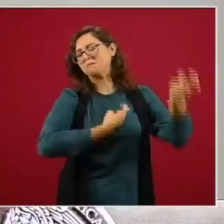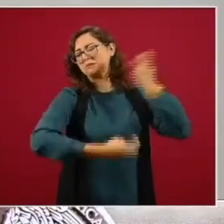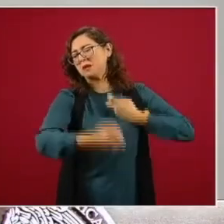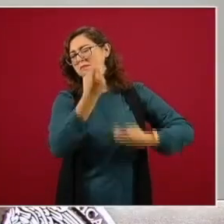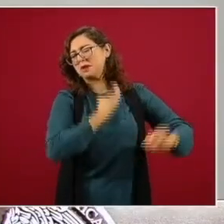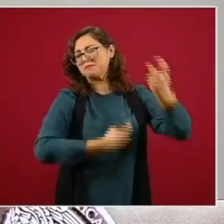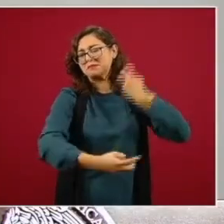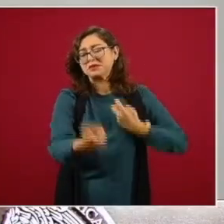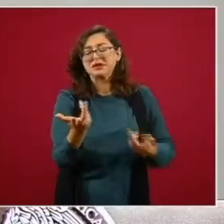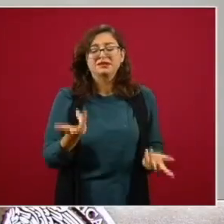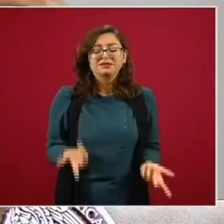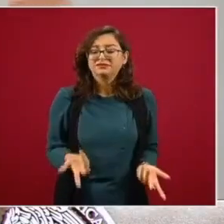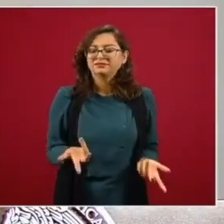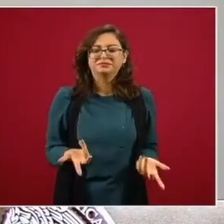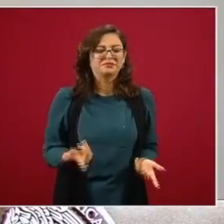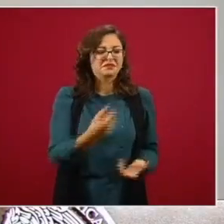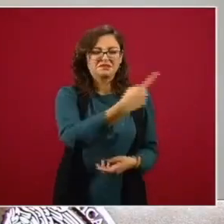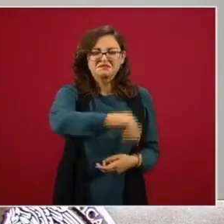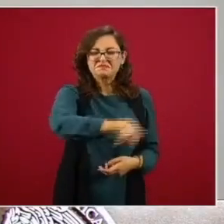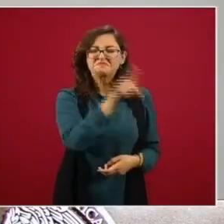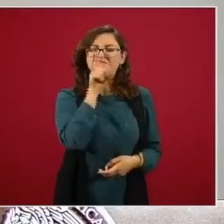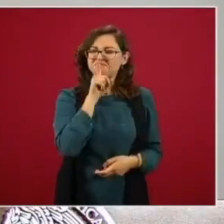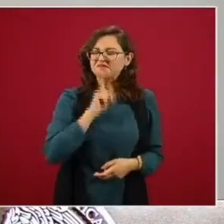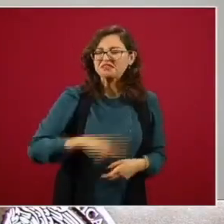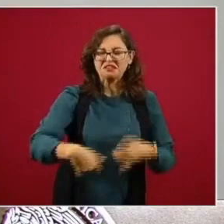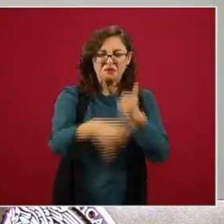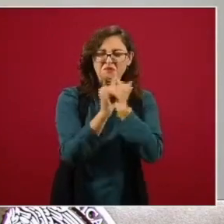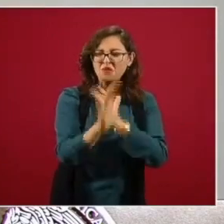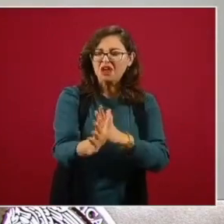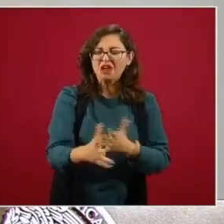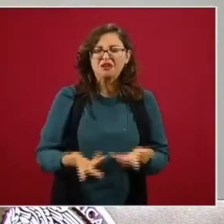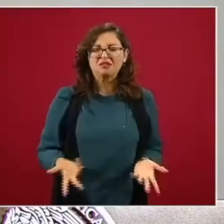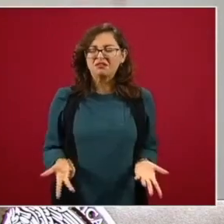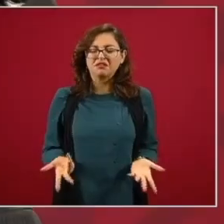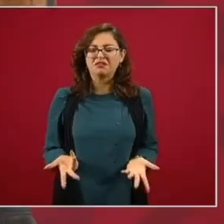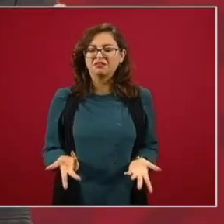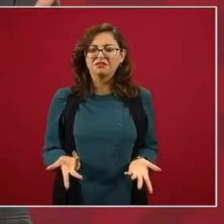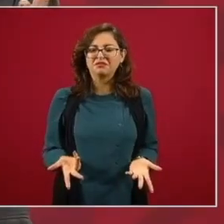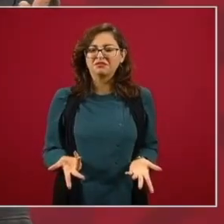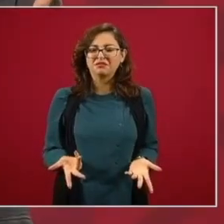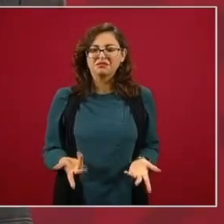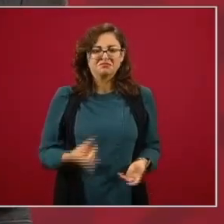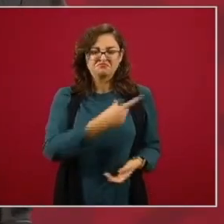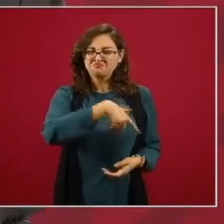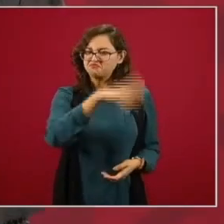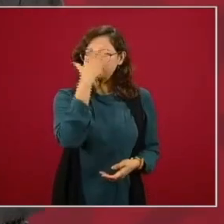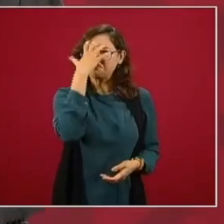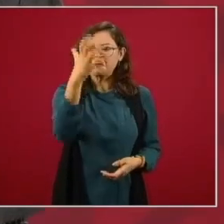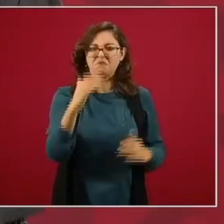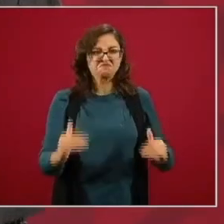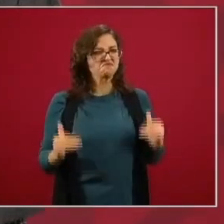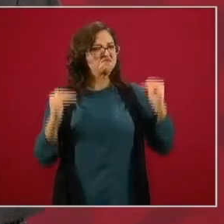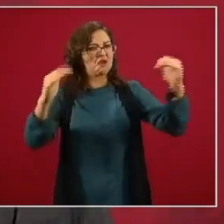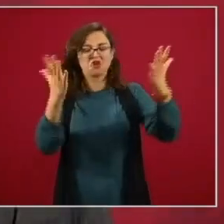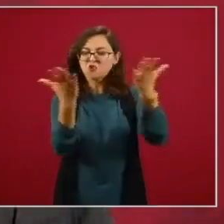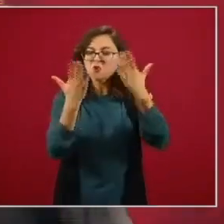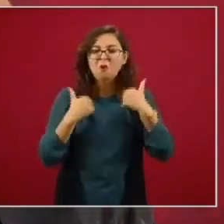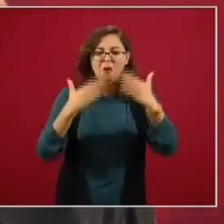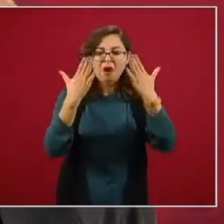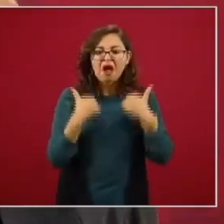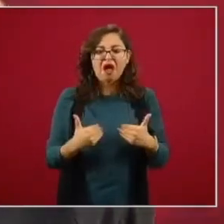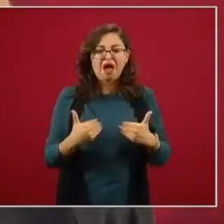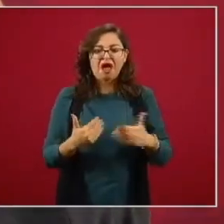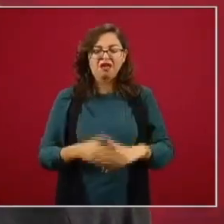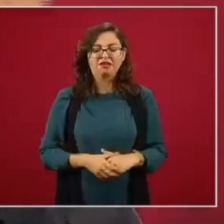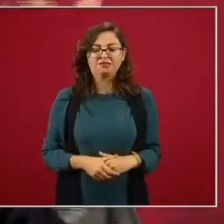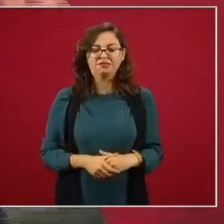la charlatanería sí de la falta de seriedad todo